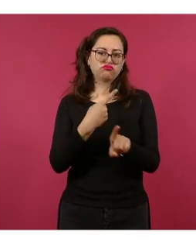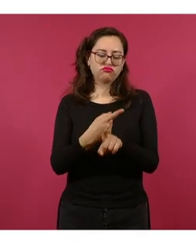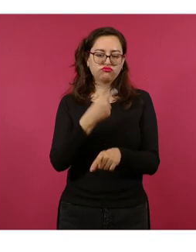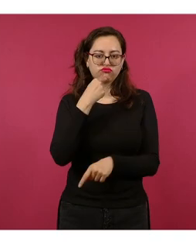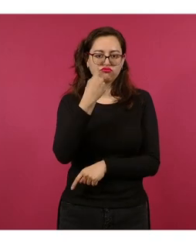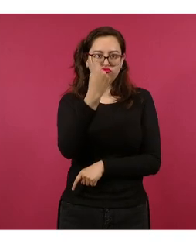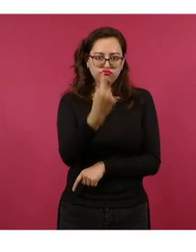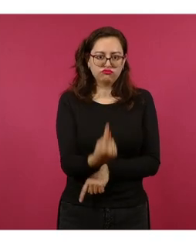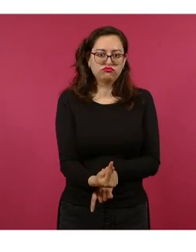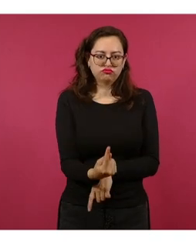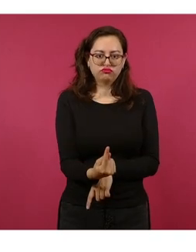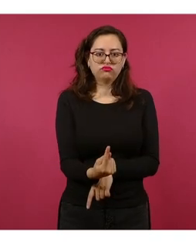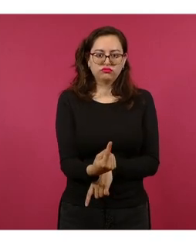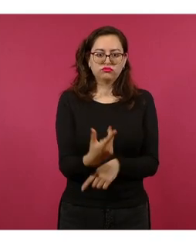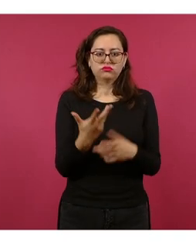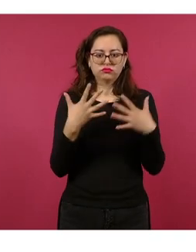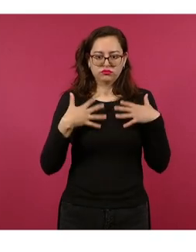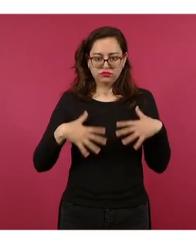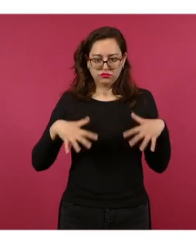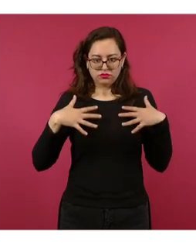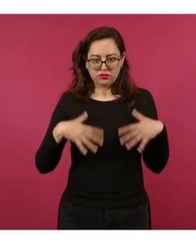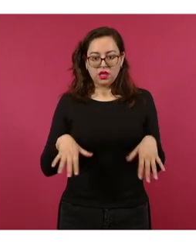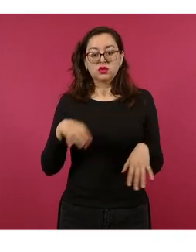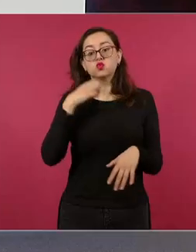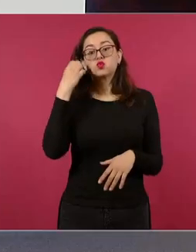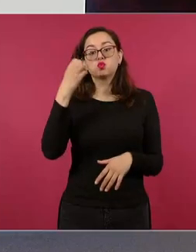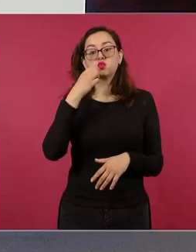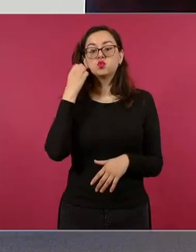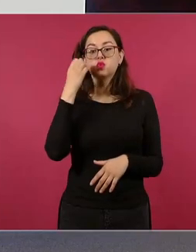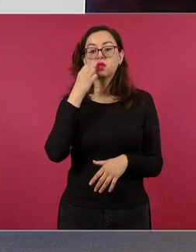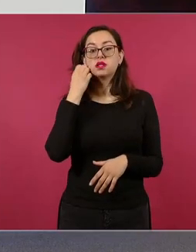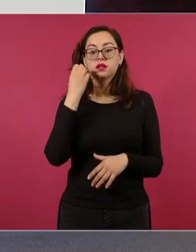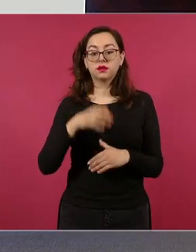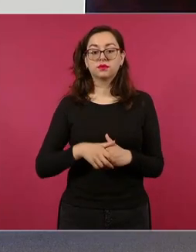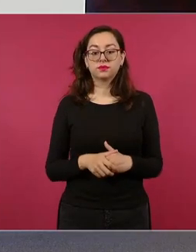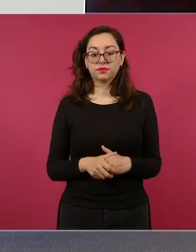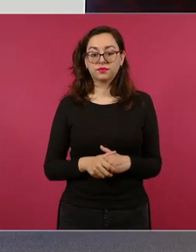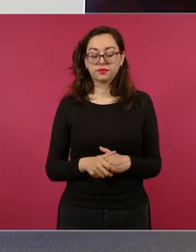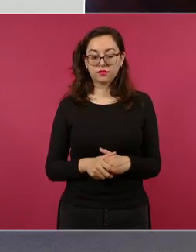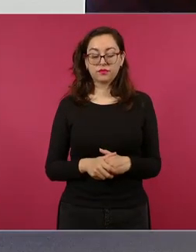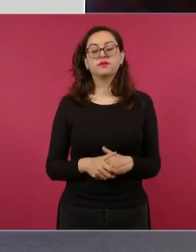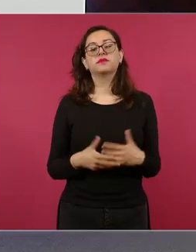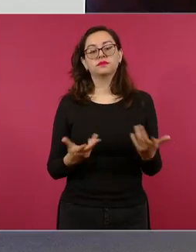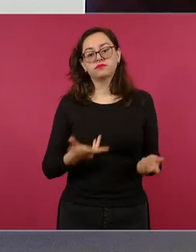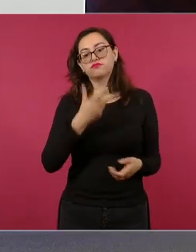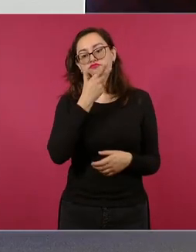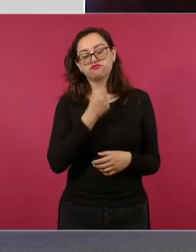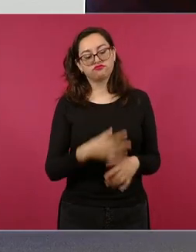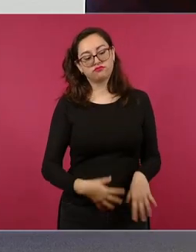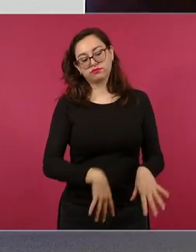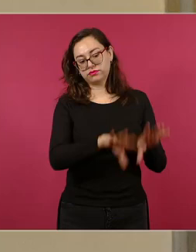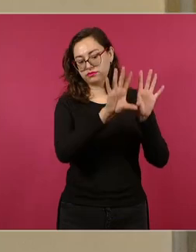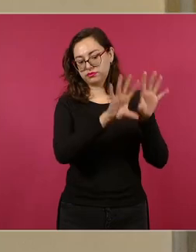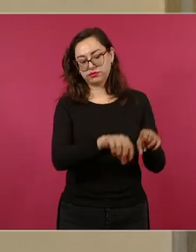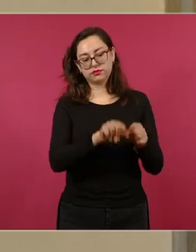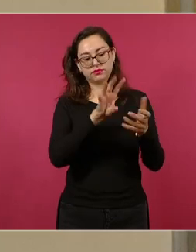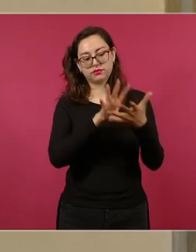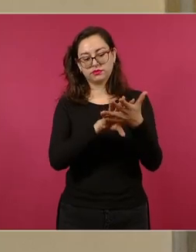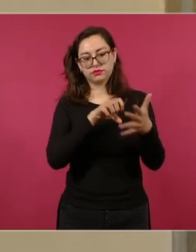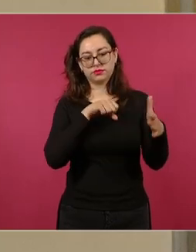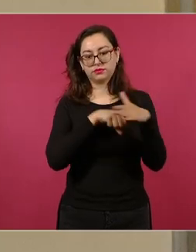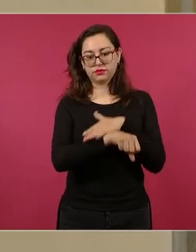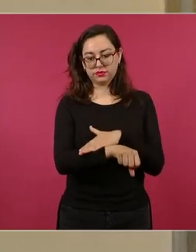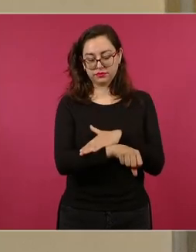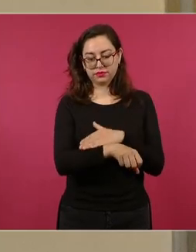a un menor de edad con un uniforme escolar. Él también fue detenido y puesto a disposición de la autoridad